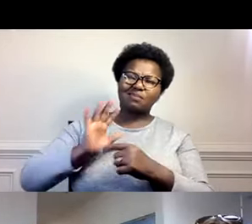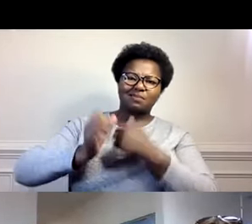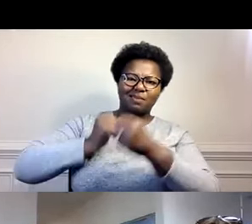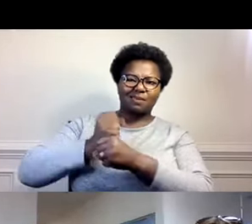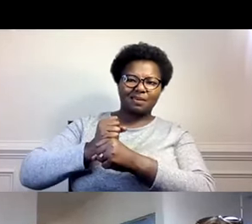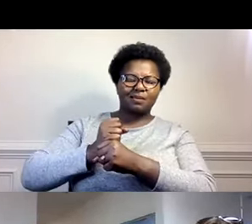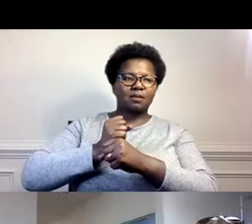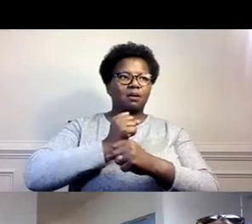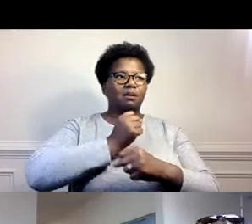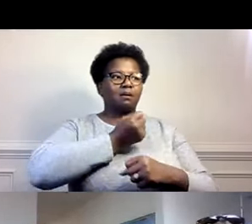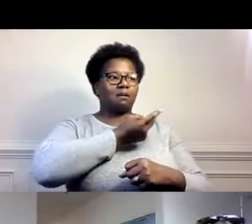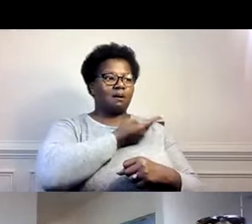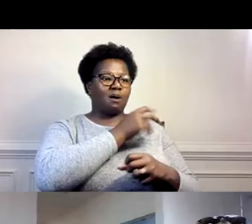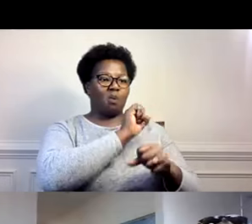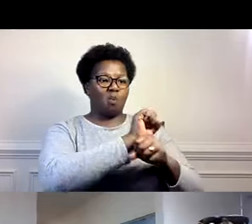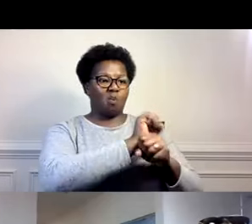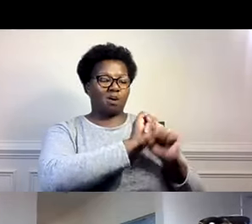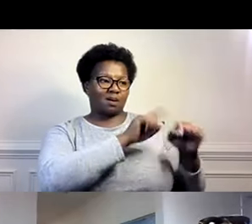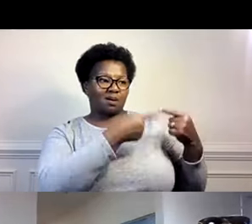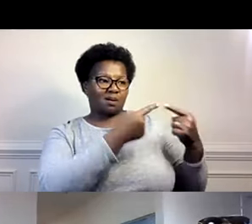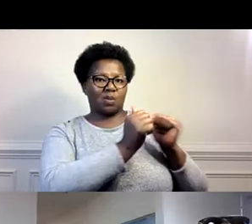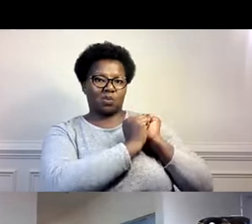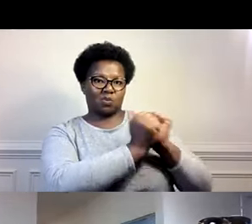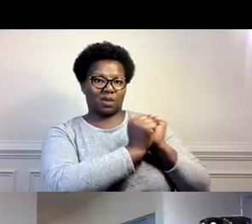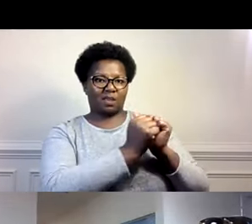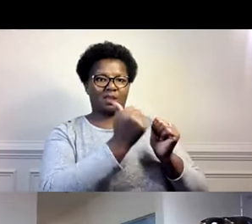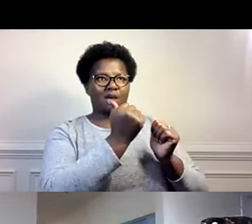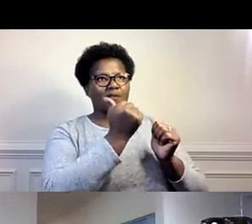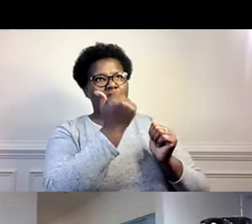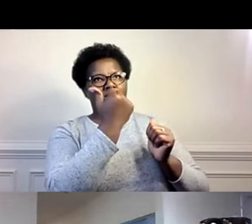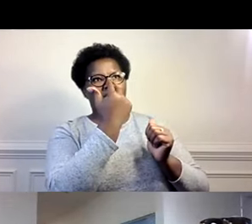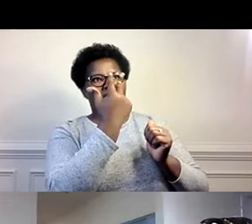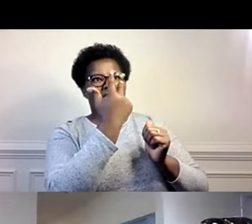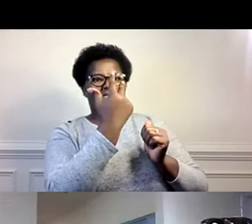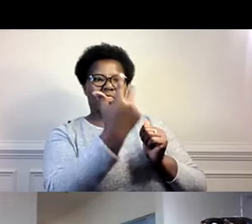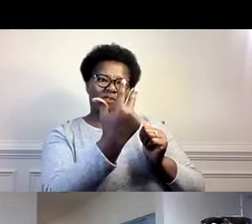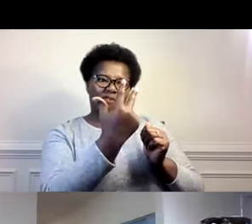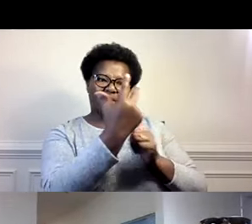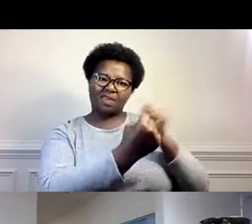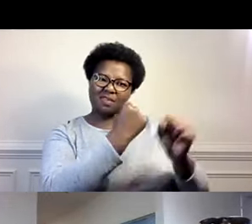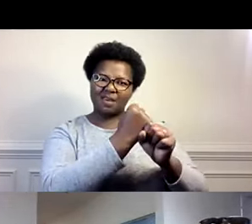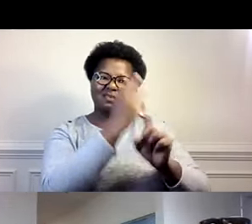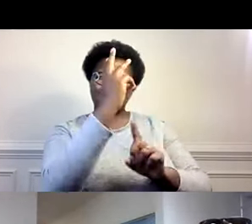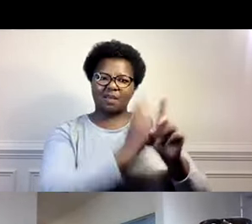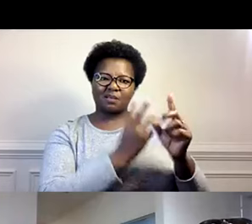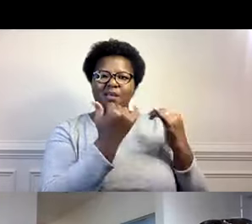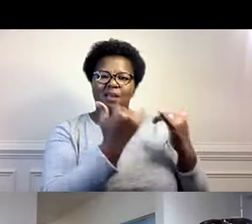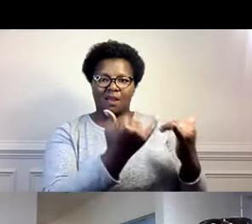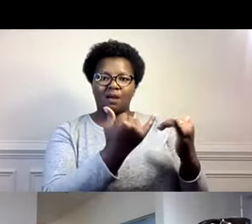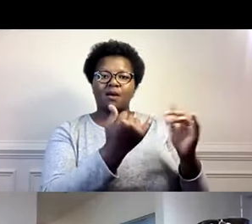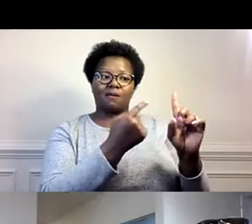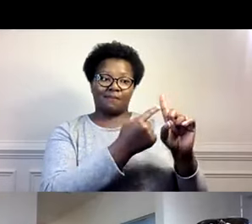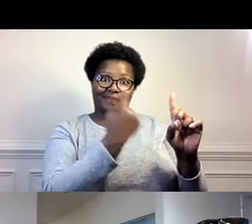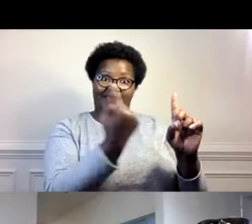años. Y ella y yo, yo he estado aquí por tres años y medio. Y ella es una de las primeras personas con la que